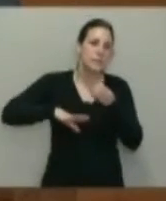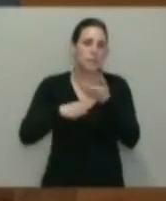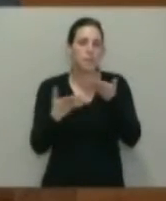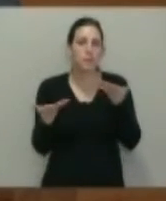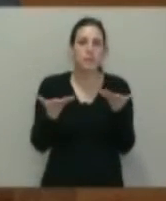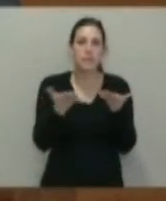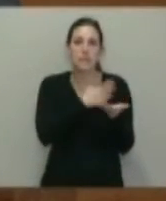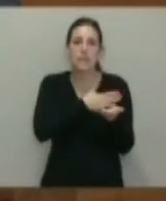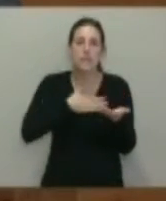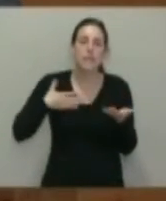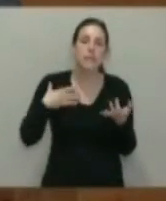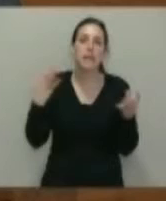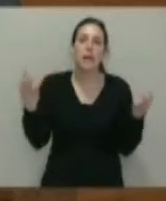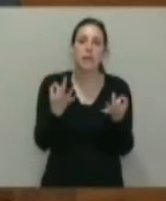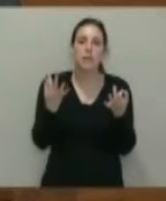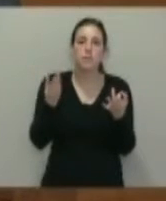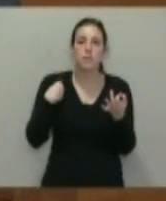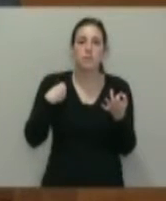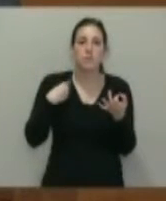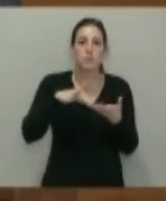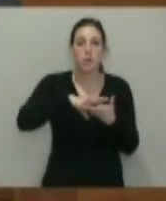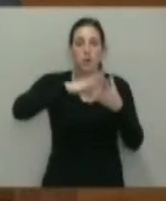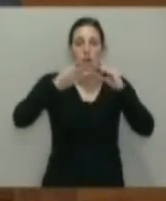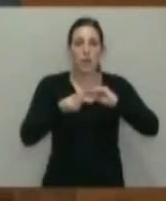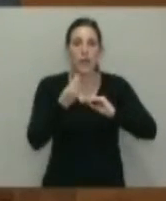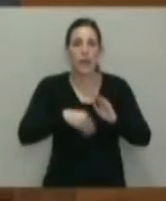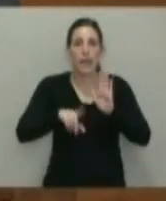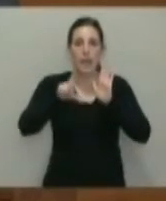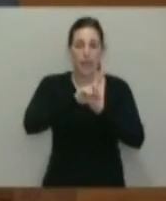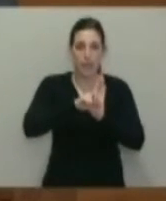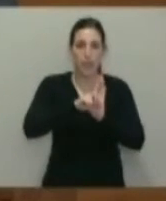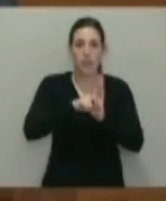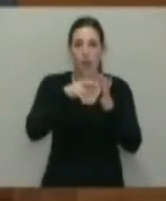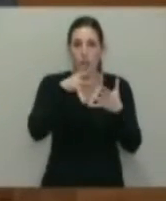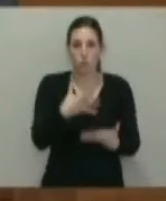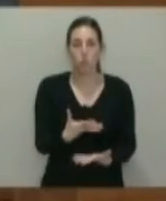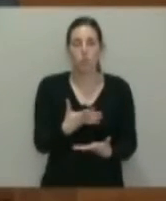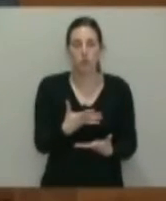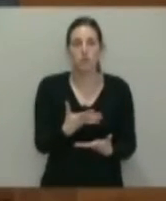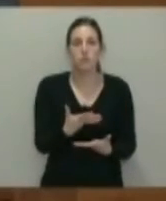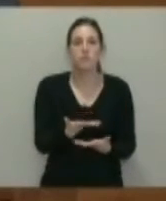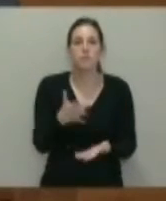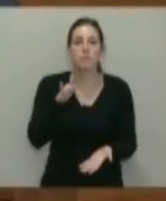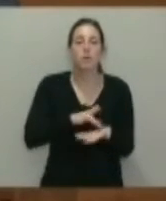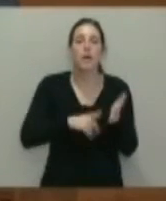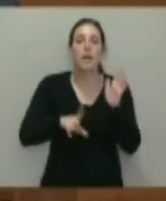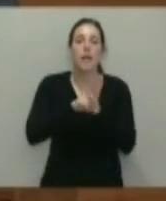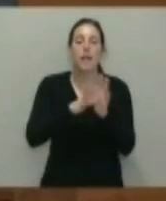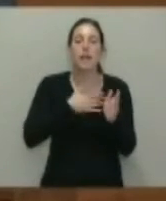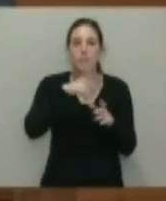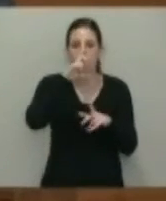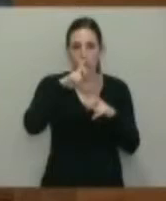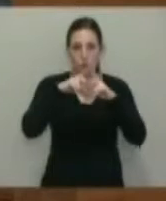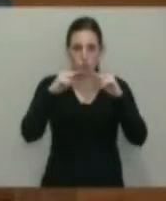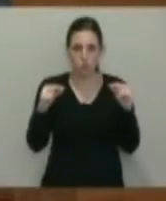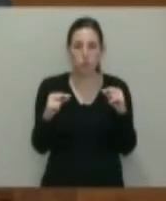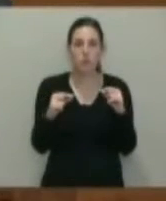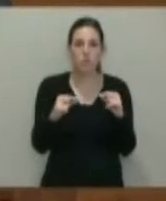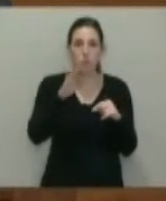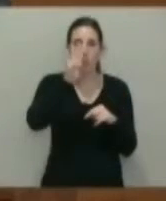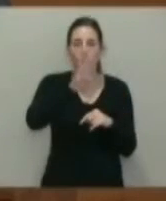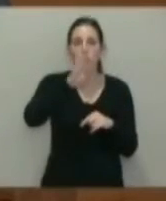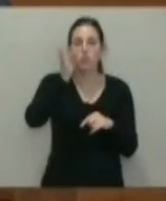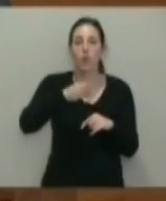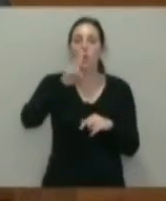lo que pretendía era que se acomodase a la legislación, a la legislación vigente, dado que la Ley del Principado de Asturias 4